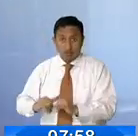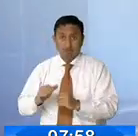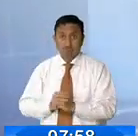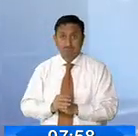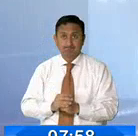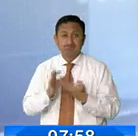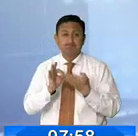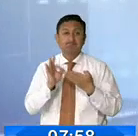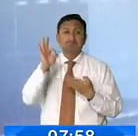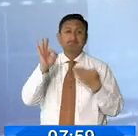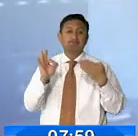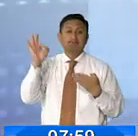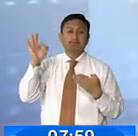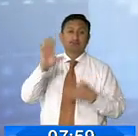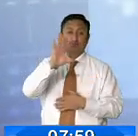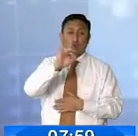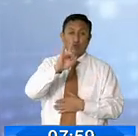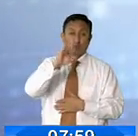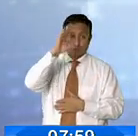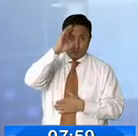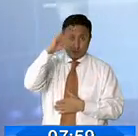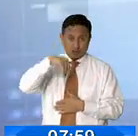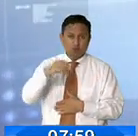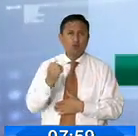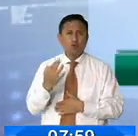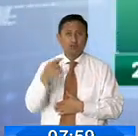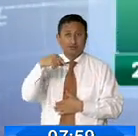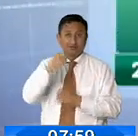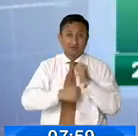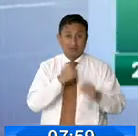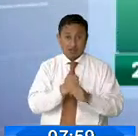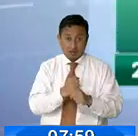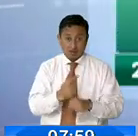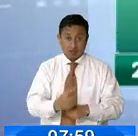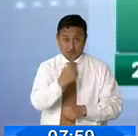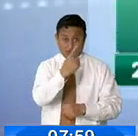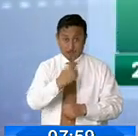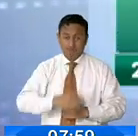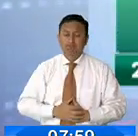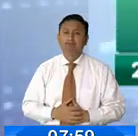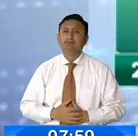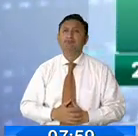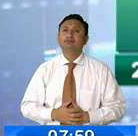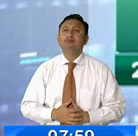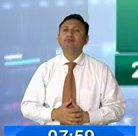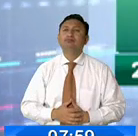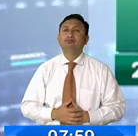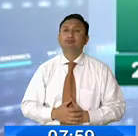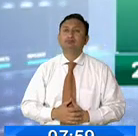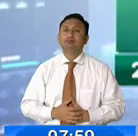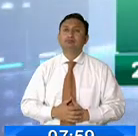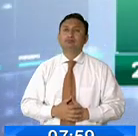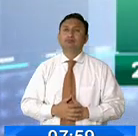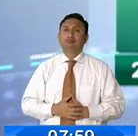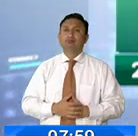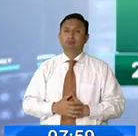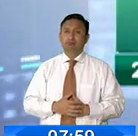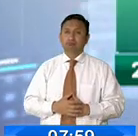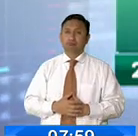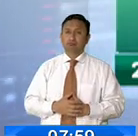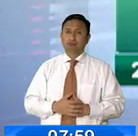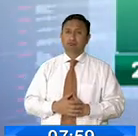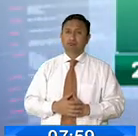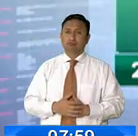estadísticas de la zona 8 de la policía, en lo que va de diciembre se han registrado 19 muertes violentas,